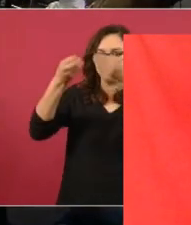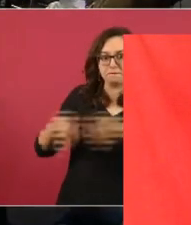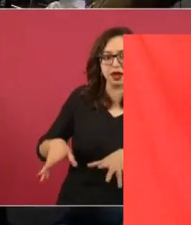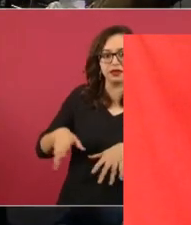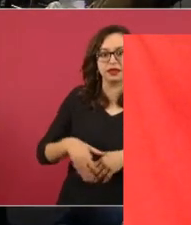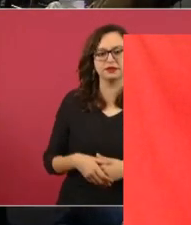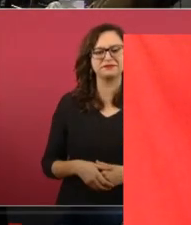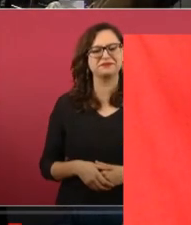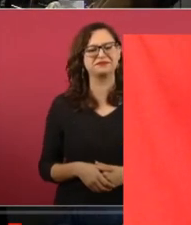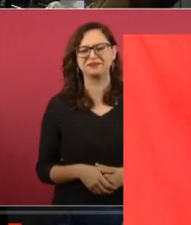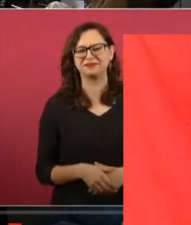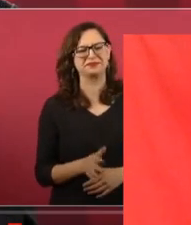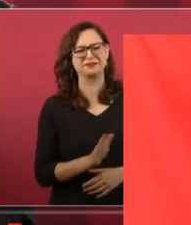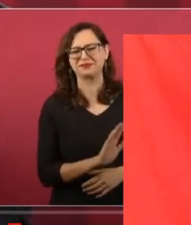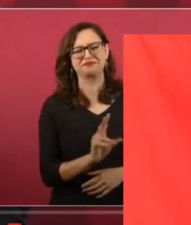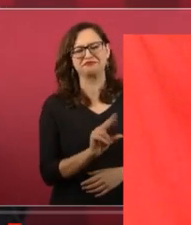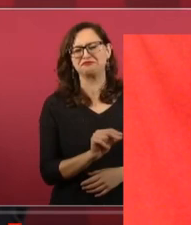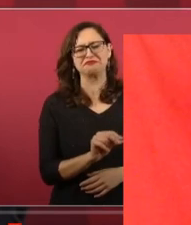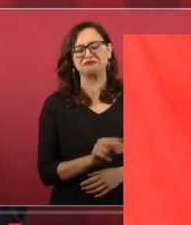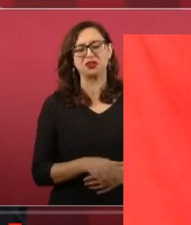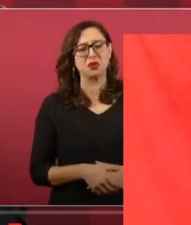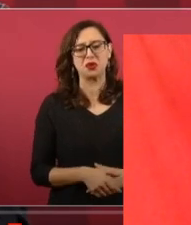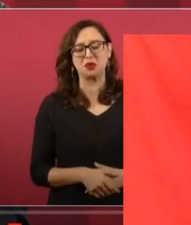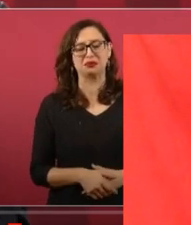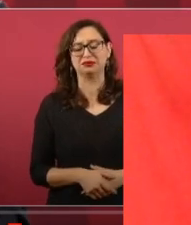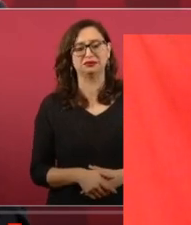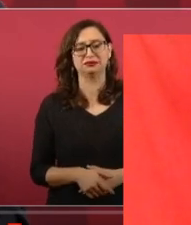No, no, mire, este...